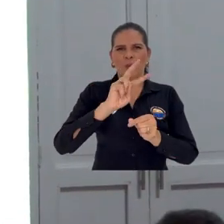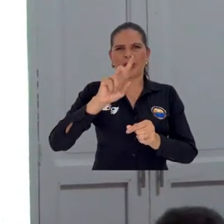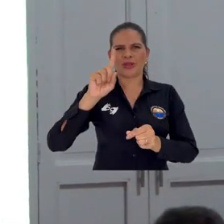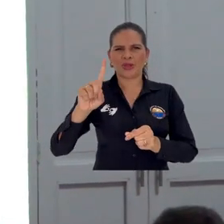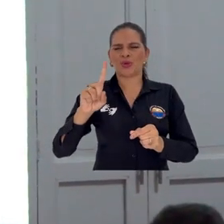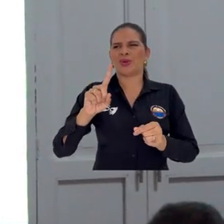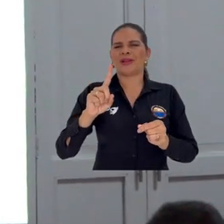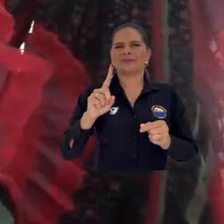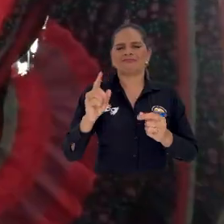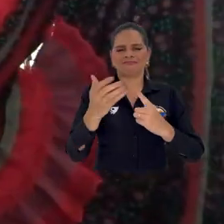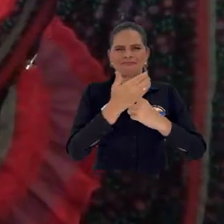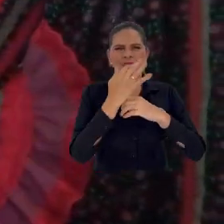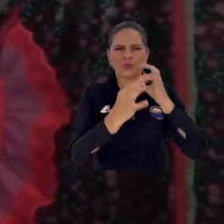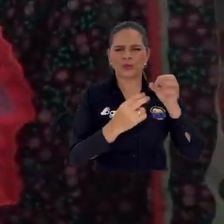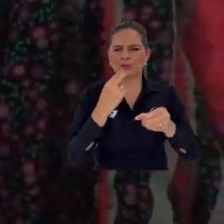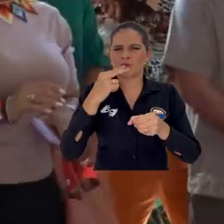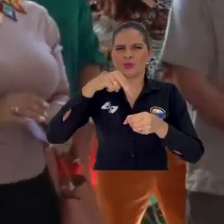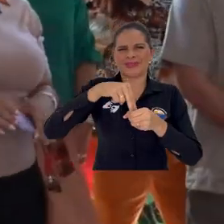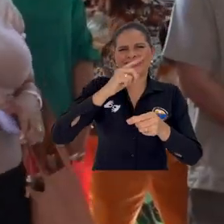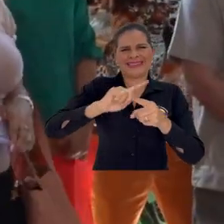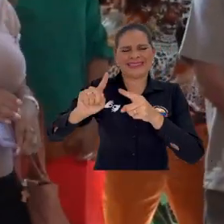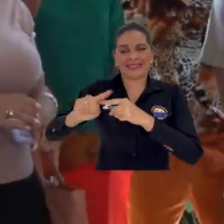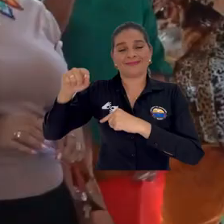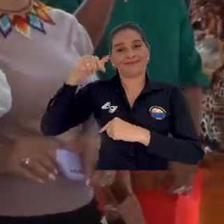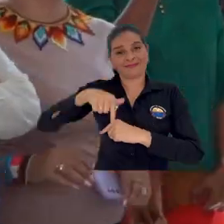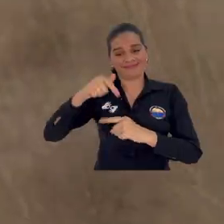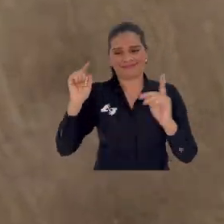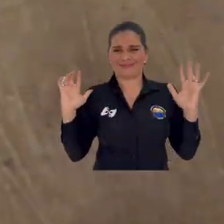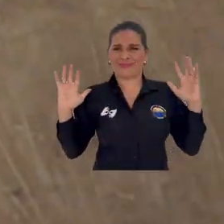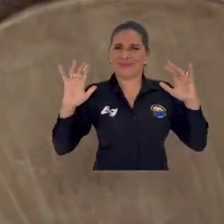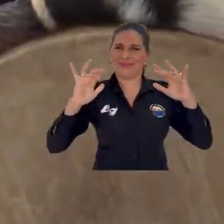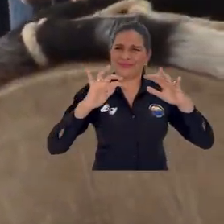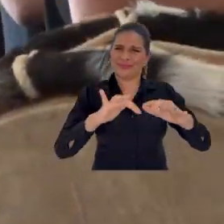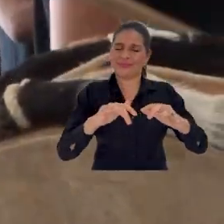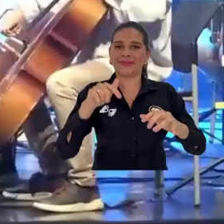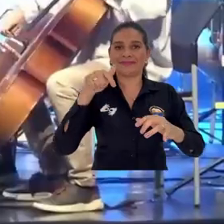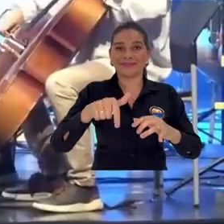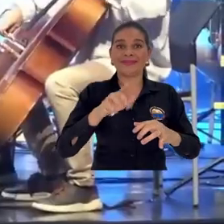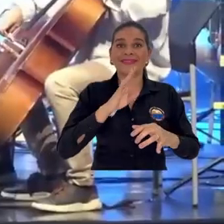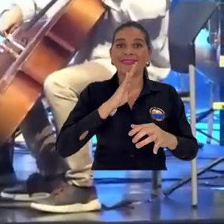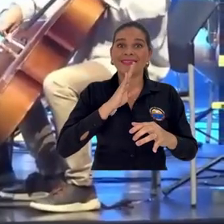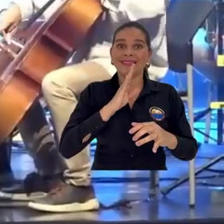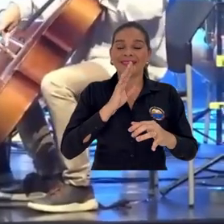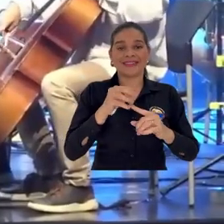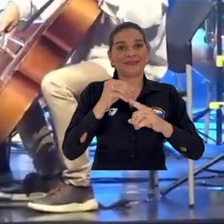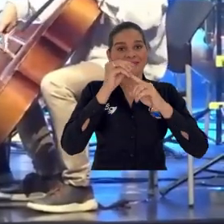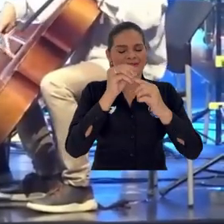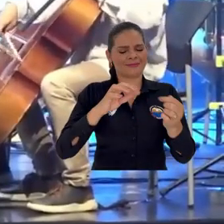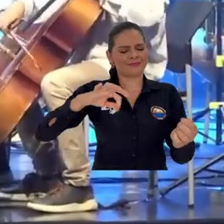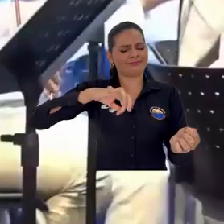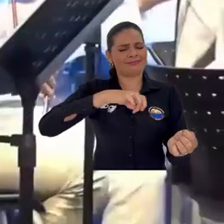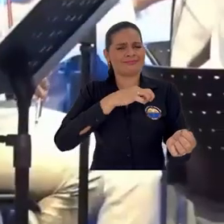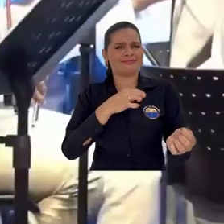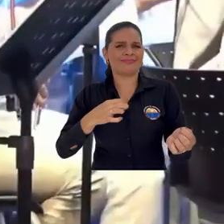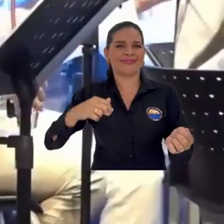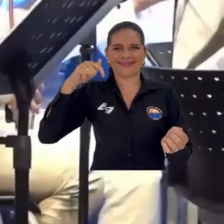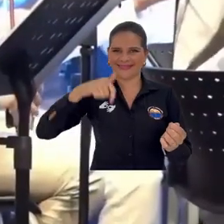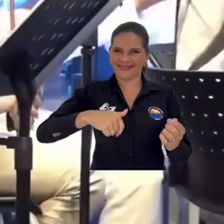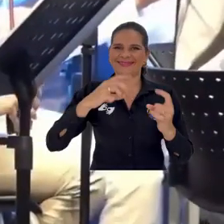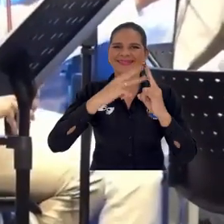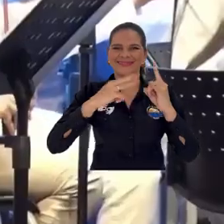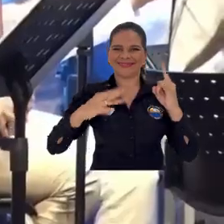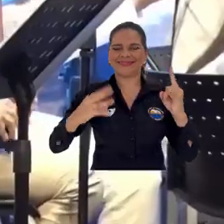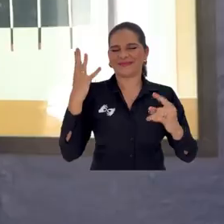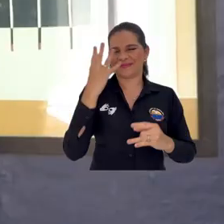temáticas, fueron abordadas en este congreso que cerró con una espectacular presentación del concierto de la Orquesta Sinfónica de la Alma